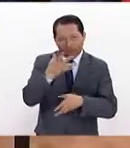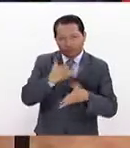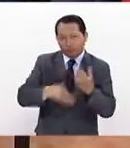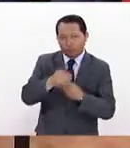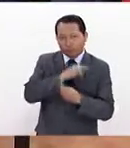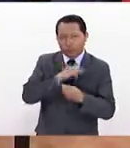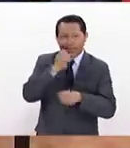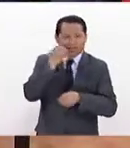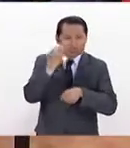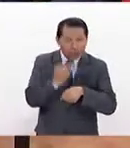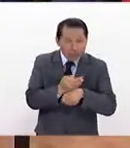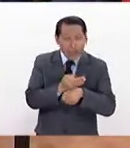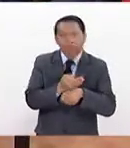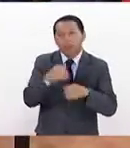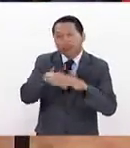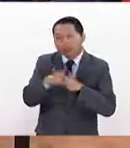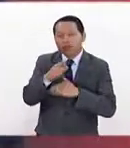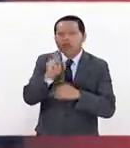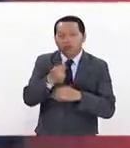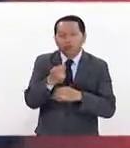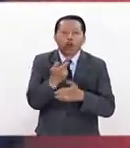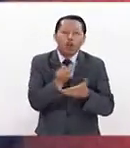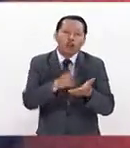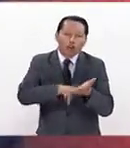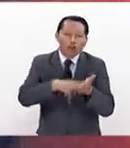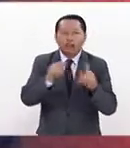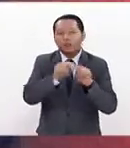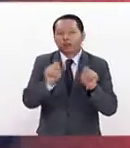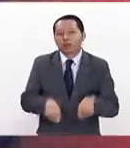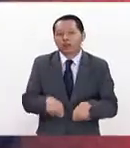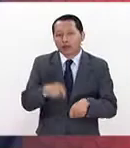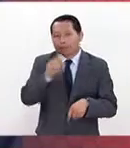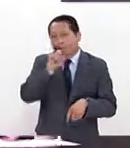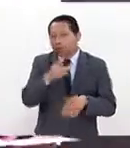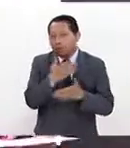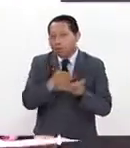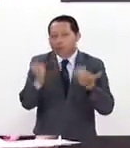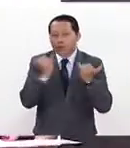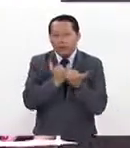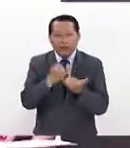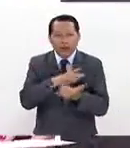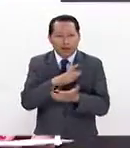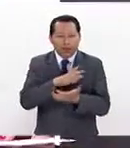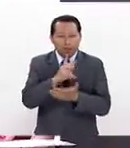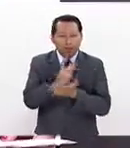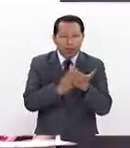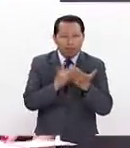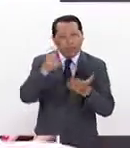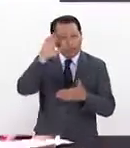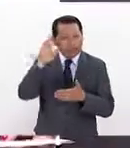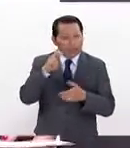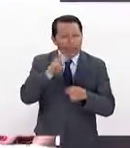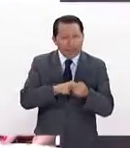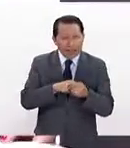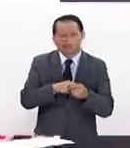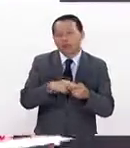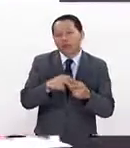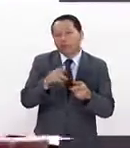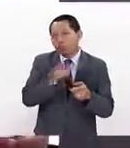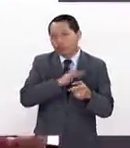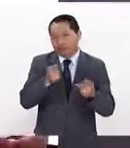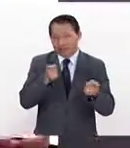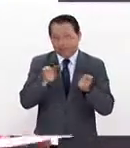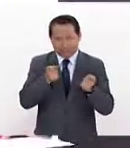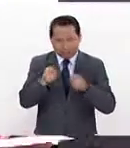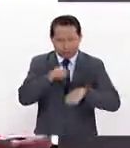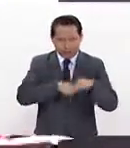estudiante la posibilidad de obtener una doble titulación. Tenemos además este programa de la maestría en dirección de empresas que hacemos